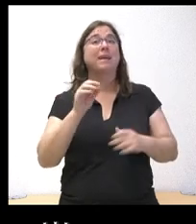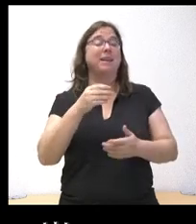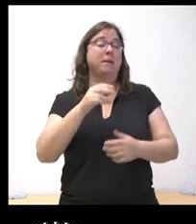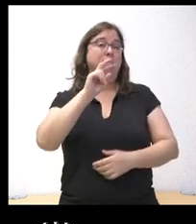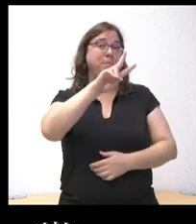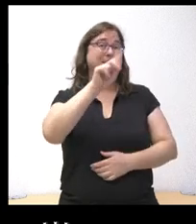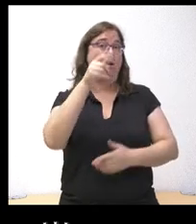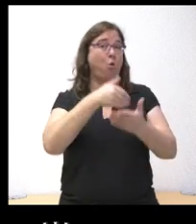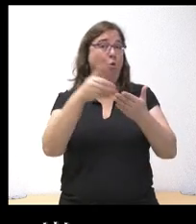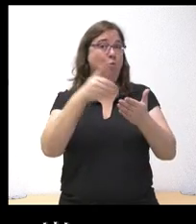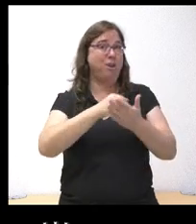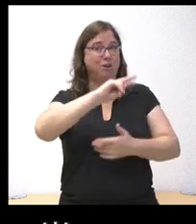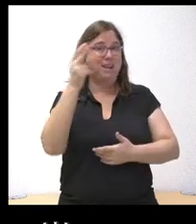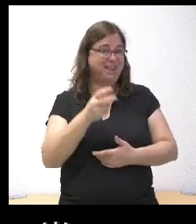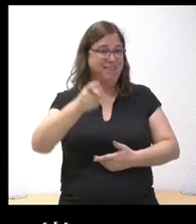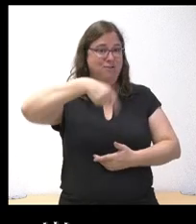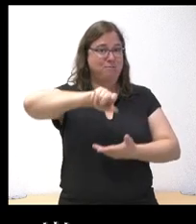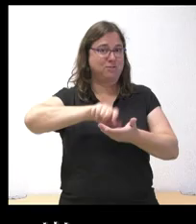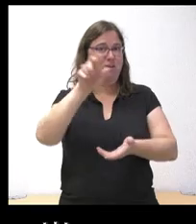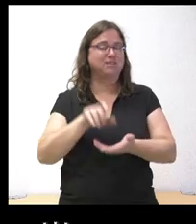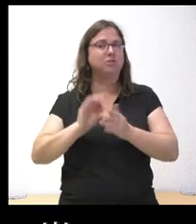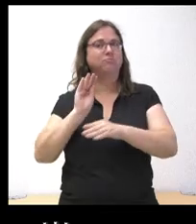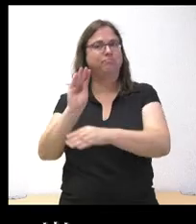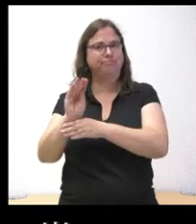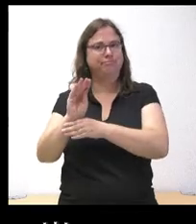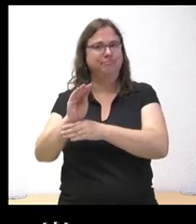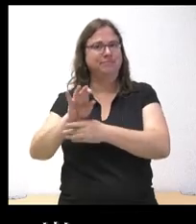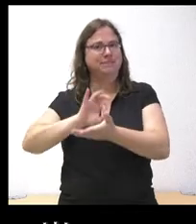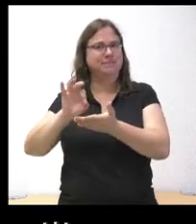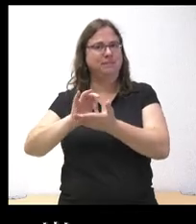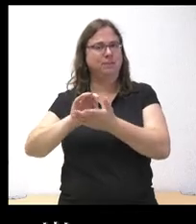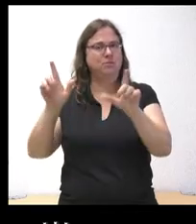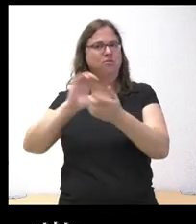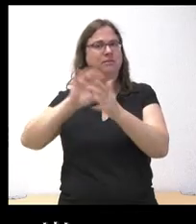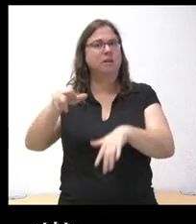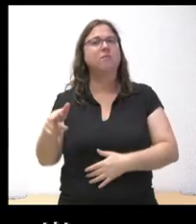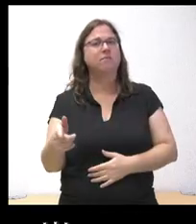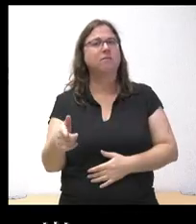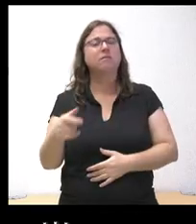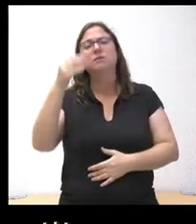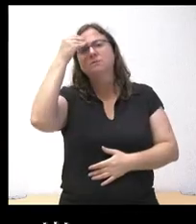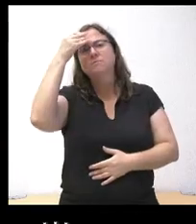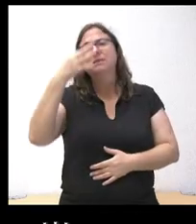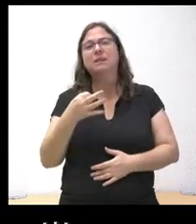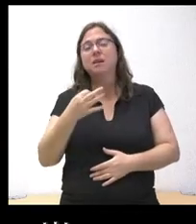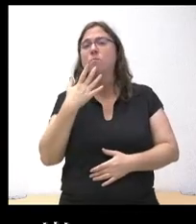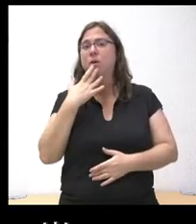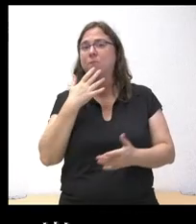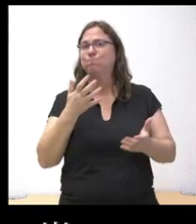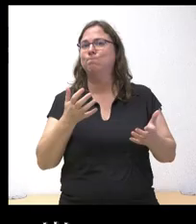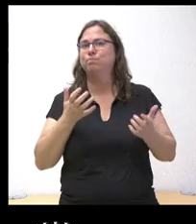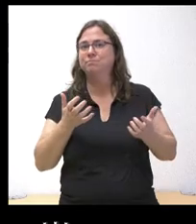euros de todos los castellanos y leoneses en ese servicio. ¿Creen ustedes que, para favorecer